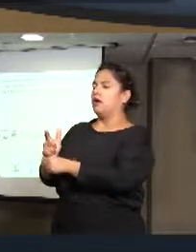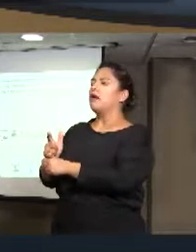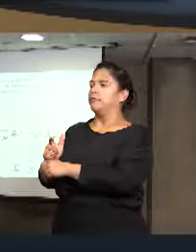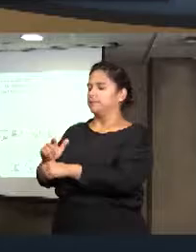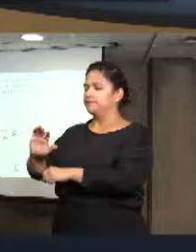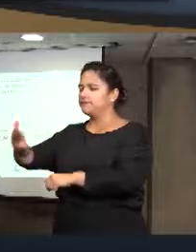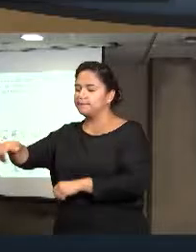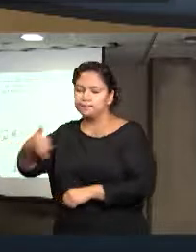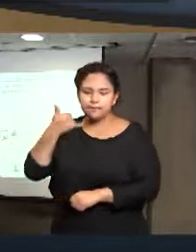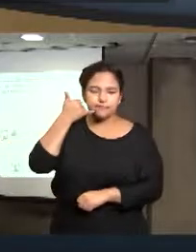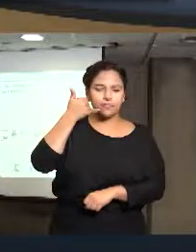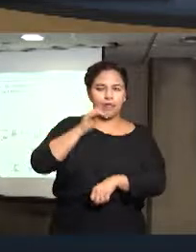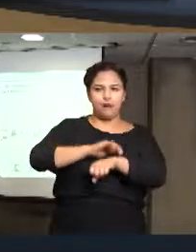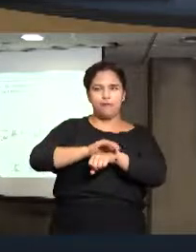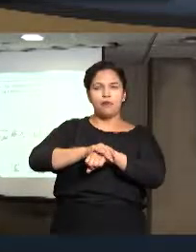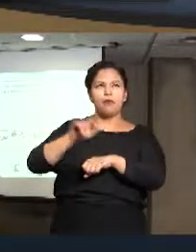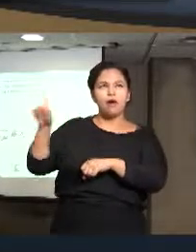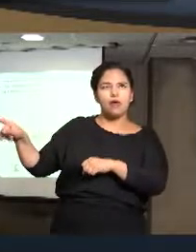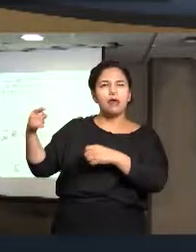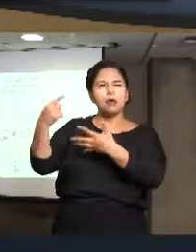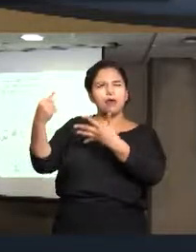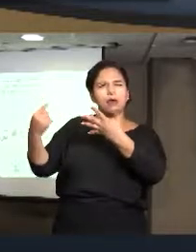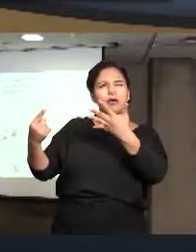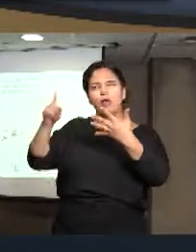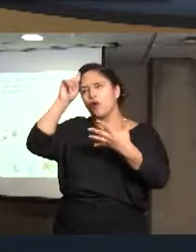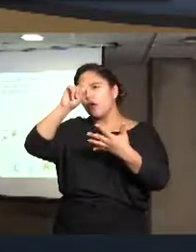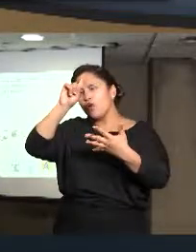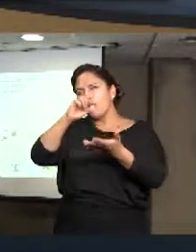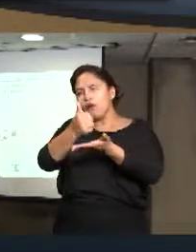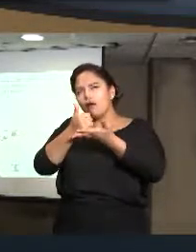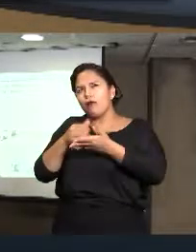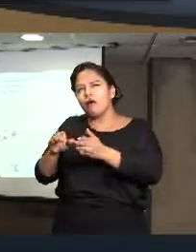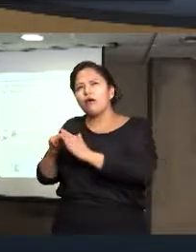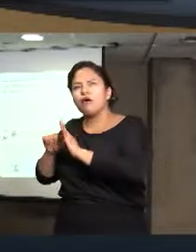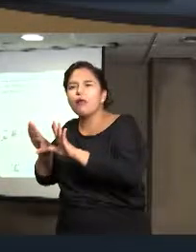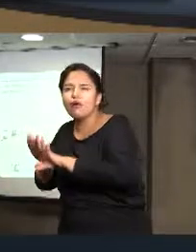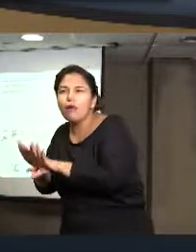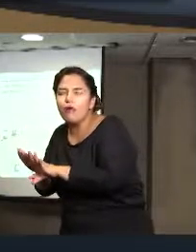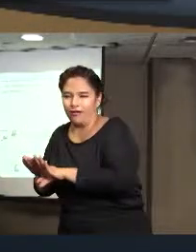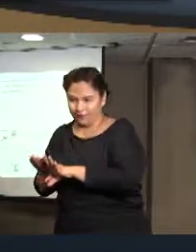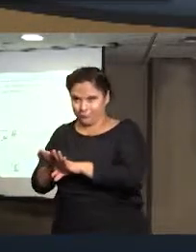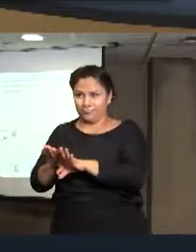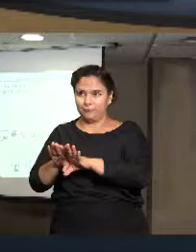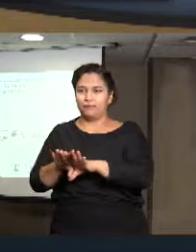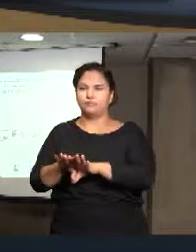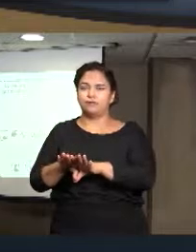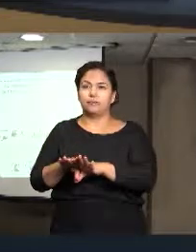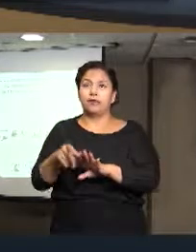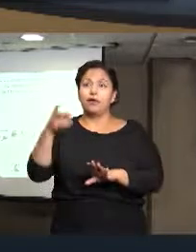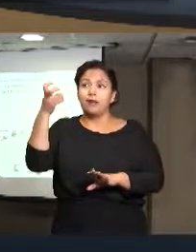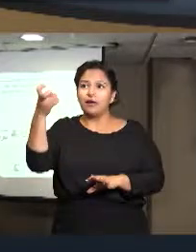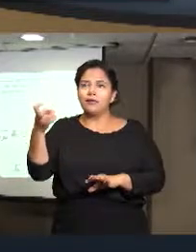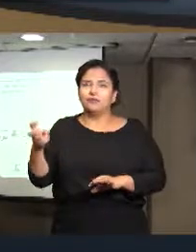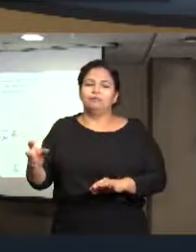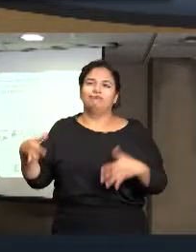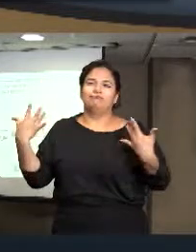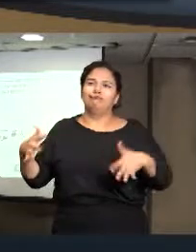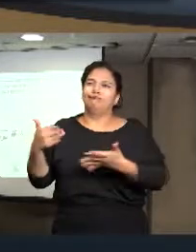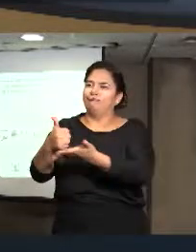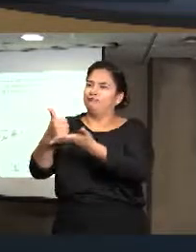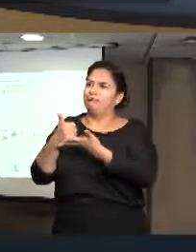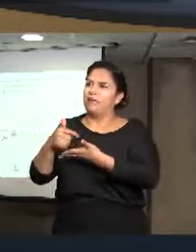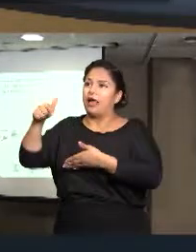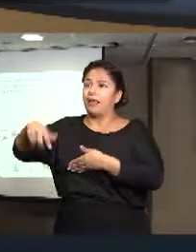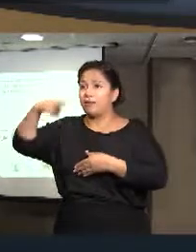que me asesoren en qué pasos a seguir, yo creo que esto es increíble, esto es algo que tenemos, que se está dando aquí en